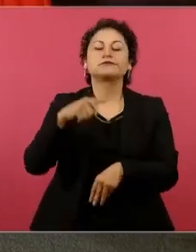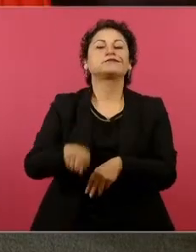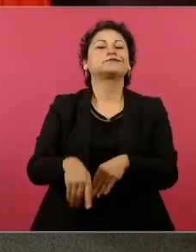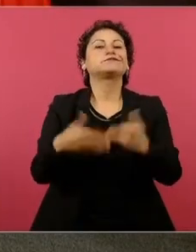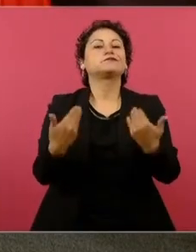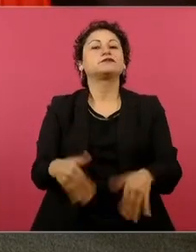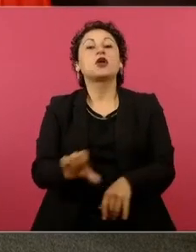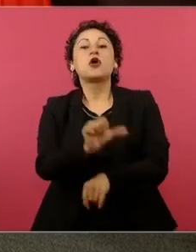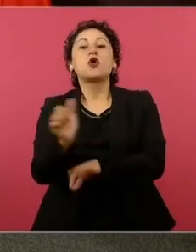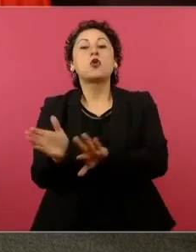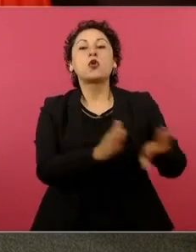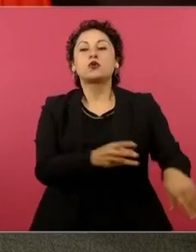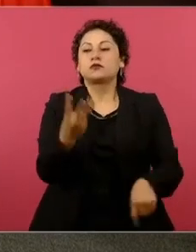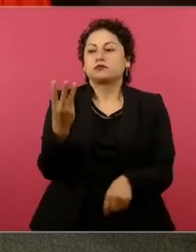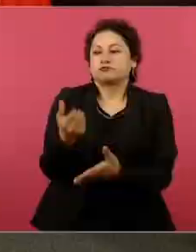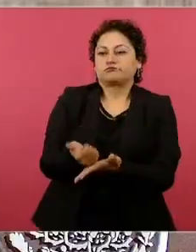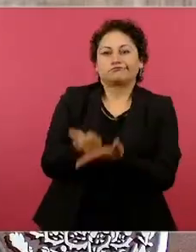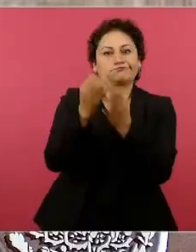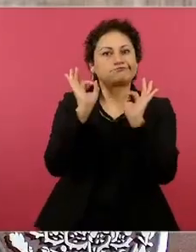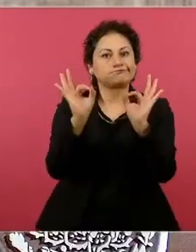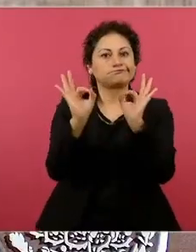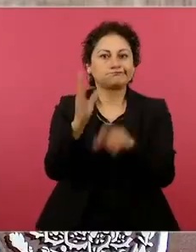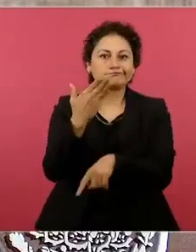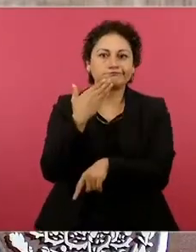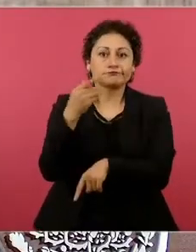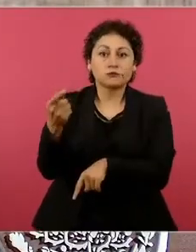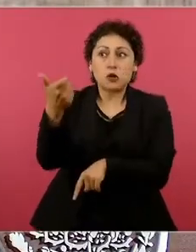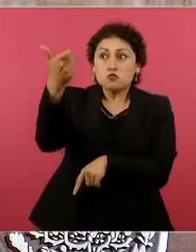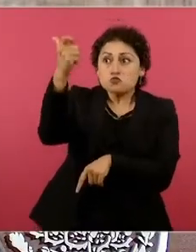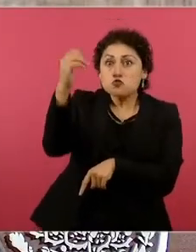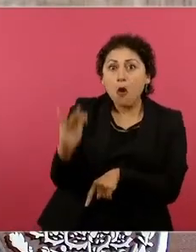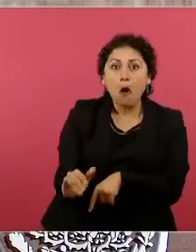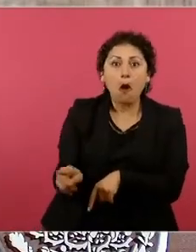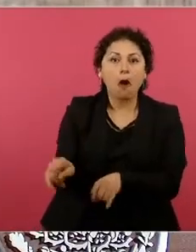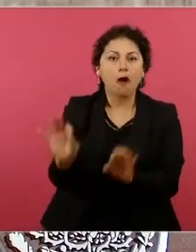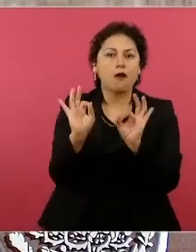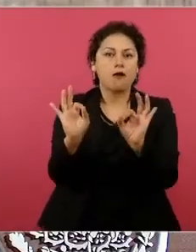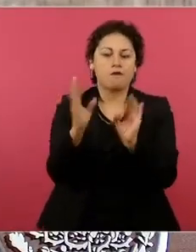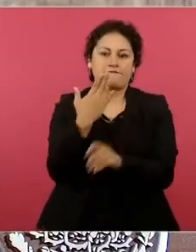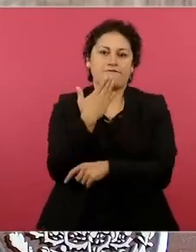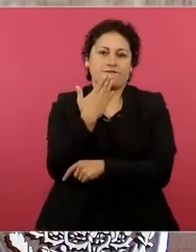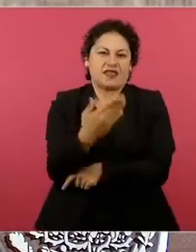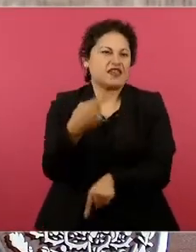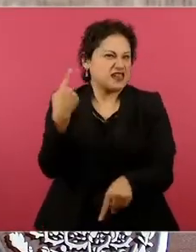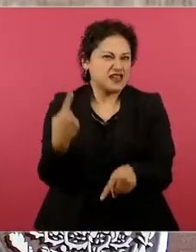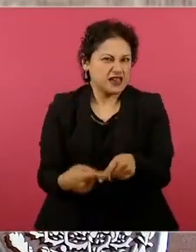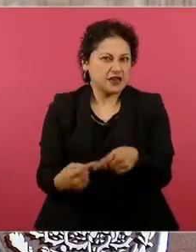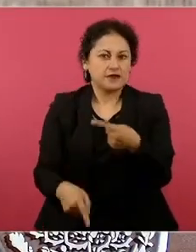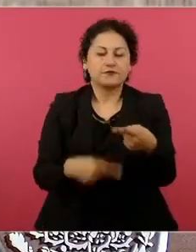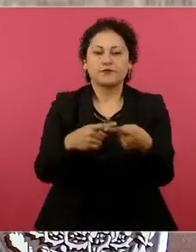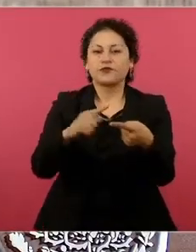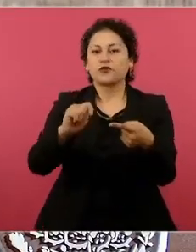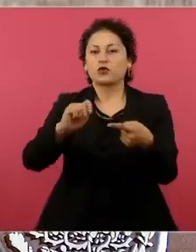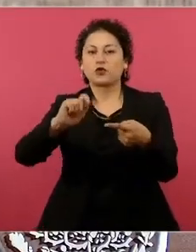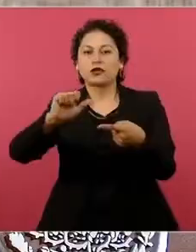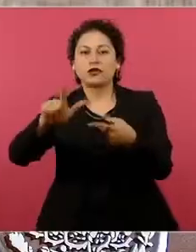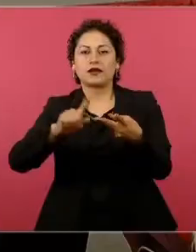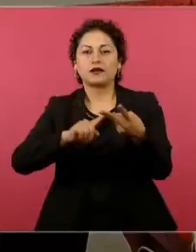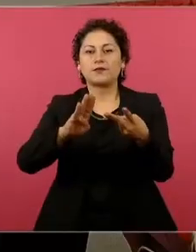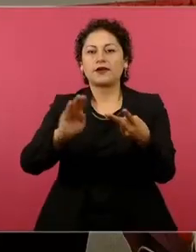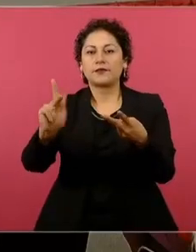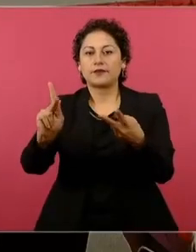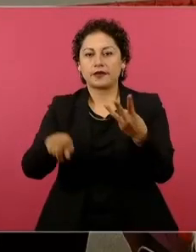aliadas de los consumidores que dieron incluso por abajo de los promedios que acabamos de mencionar, fue Total, BP